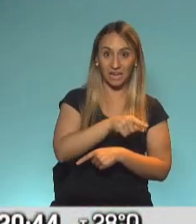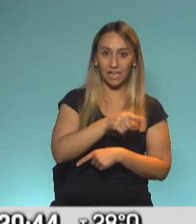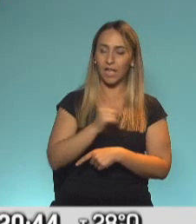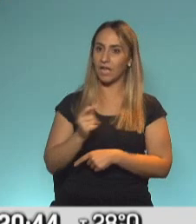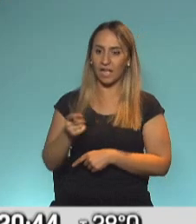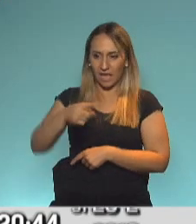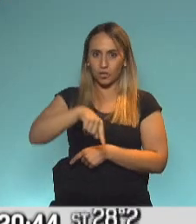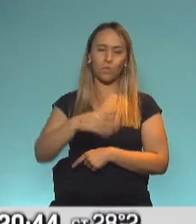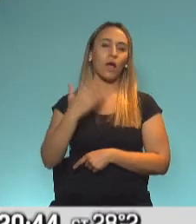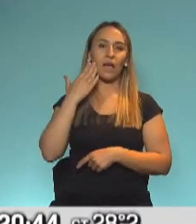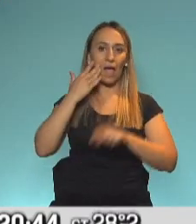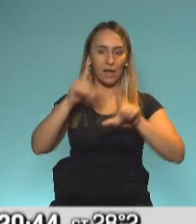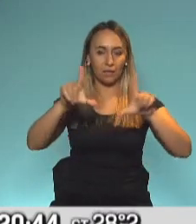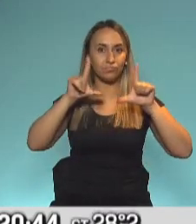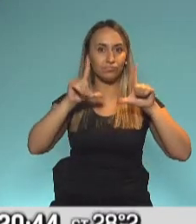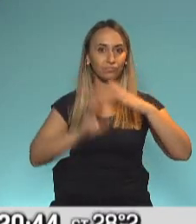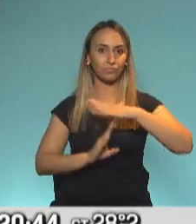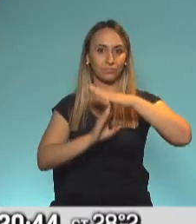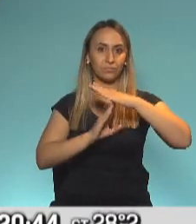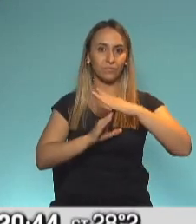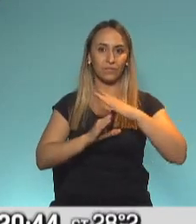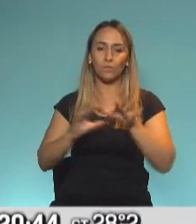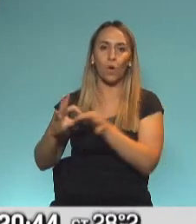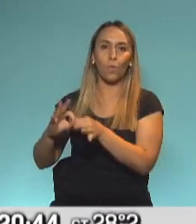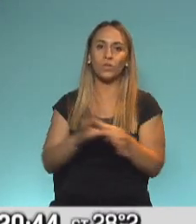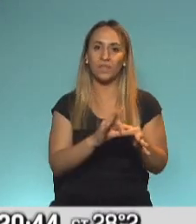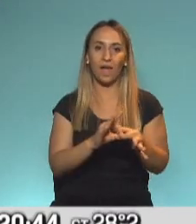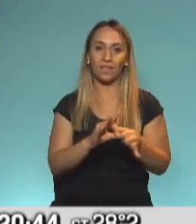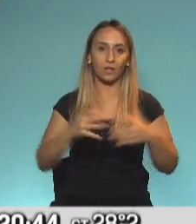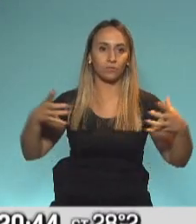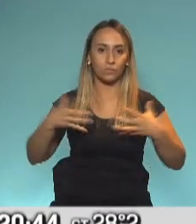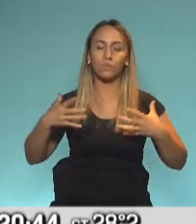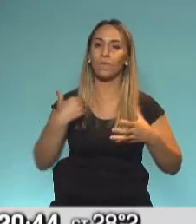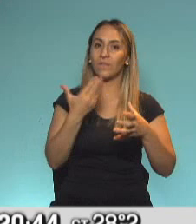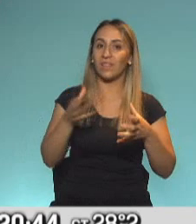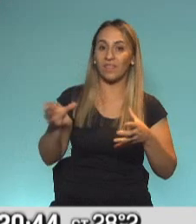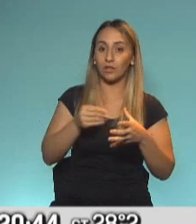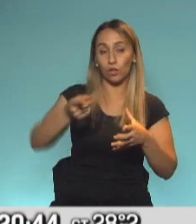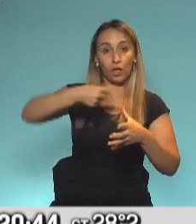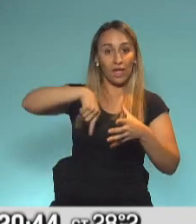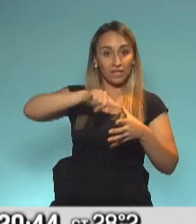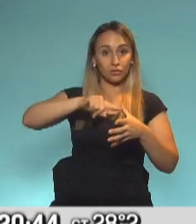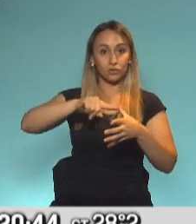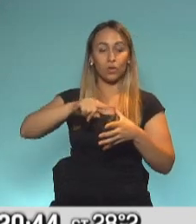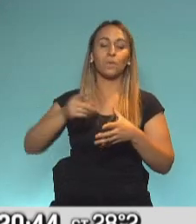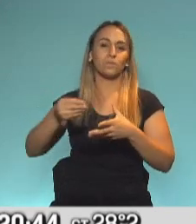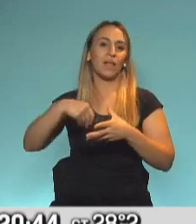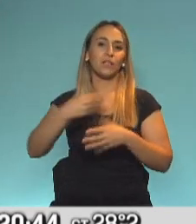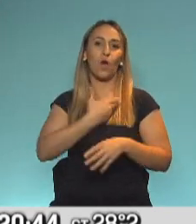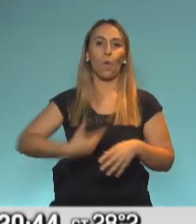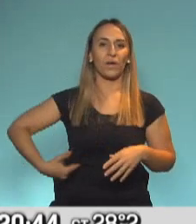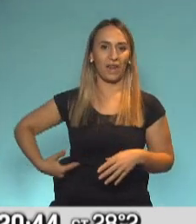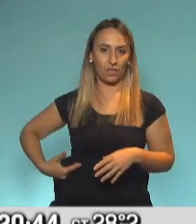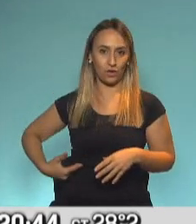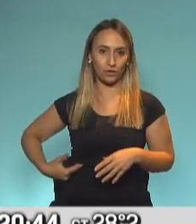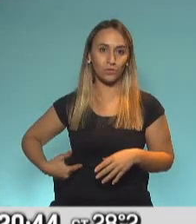caras, ¿no? Son las caras de la unidad, son las caras de lo que representó el frente de todos. Ellos, te diría, sumando a los gobernadores, que siempre